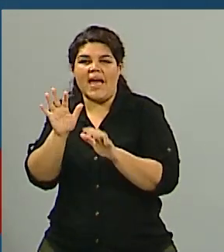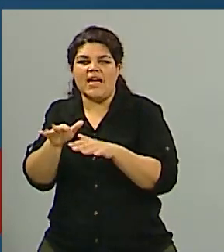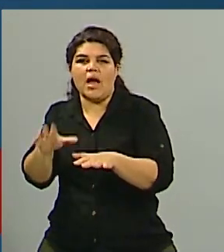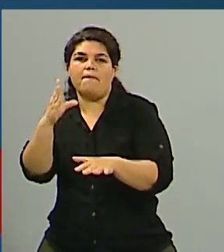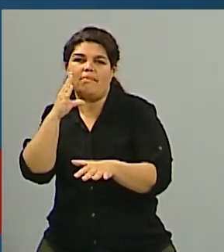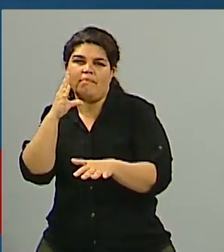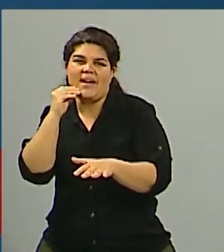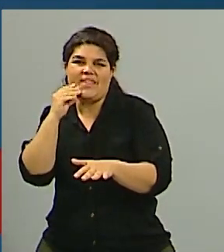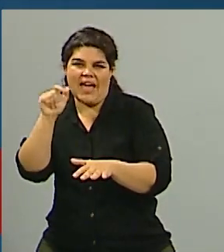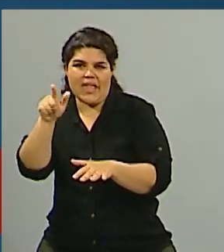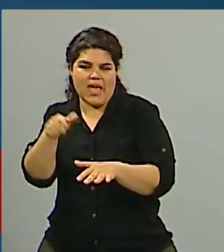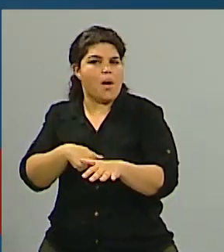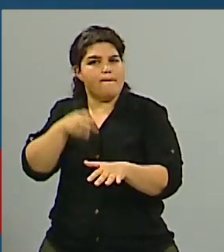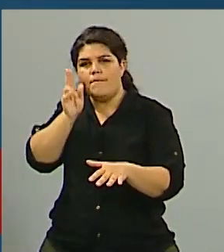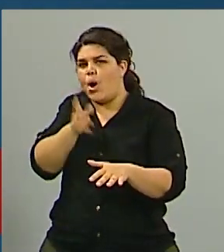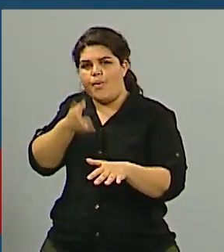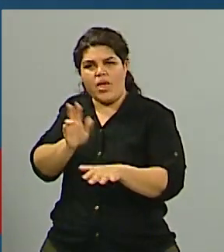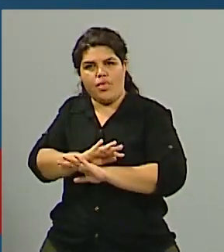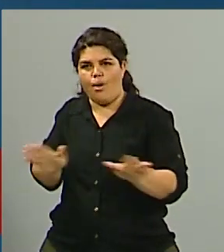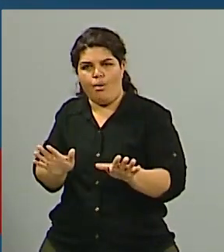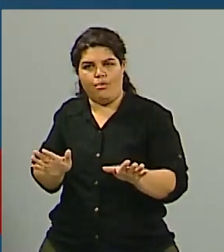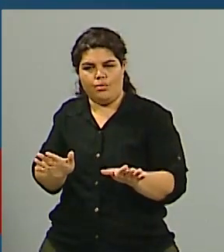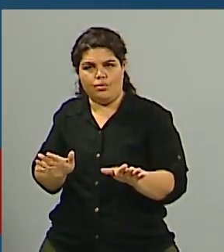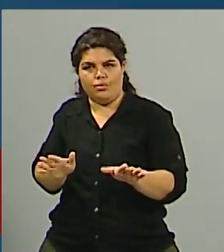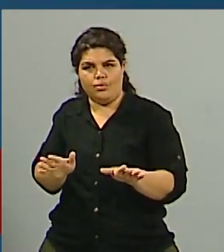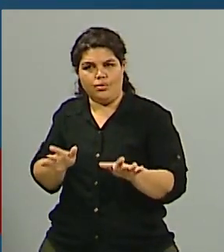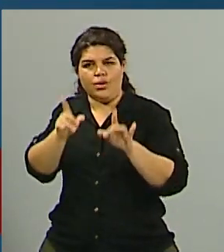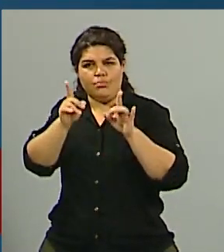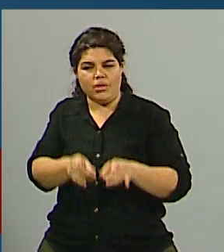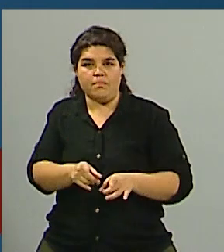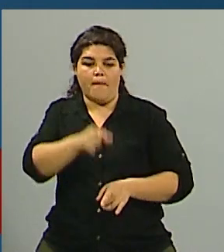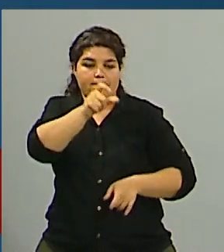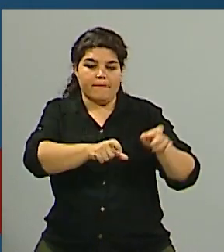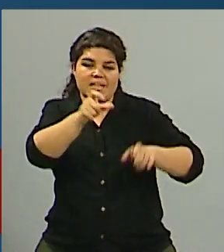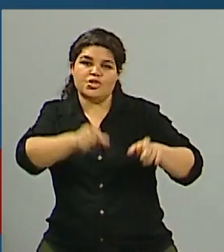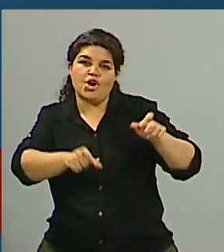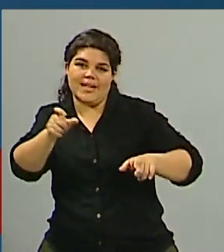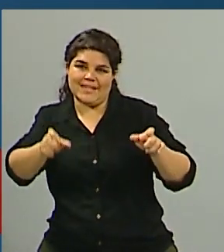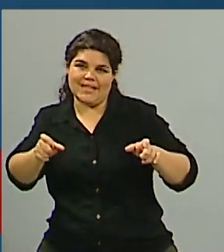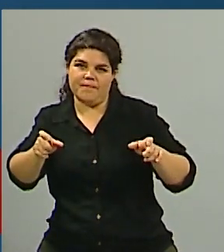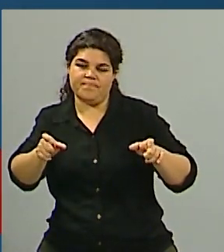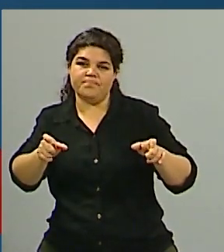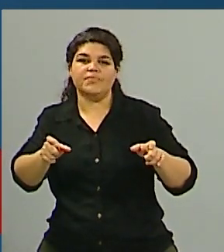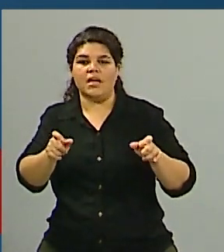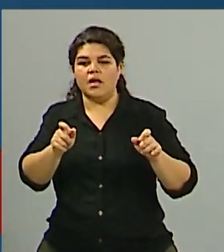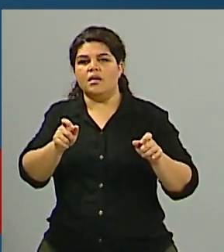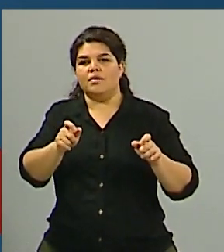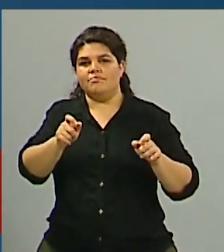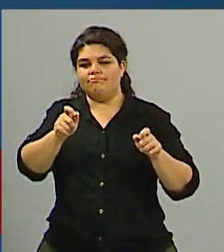viviendo se trata de casos de argentinos o argentinas que han contraído matrimonio con isleños.